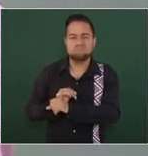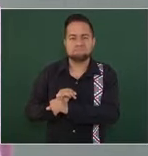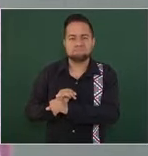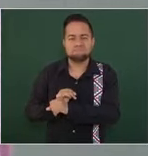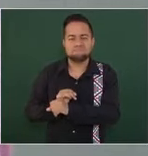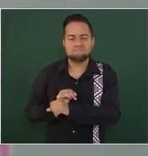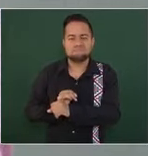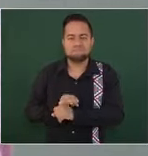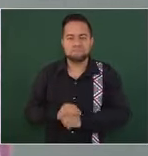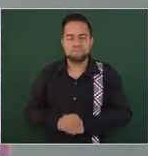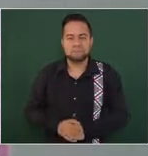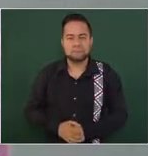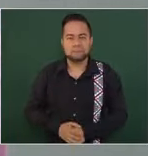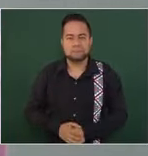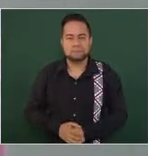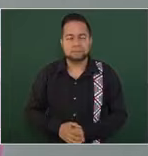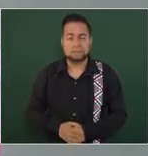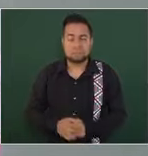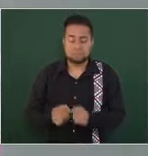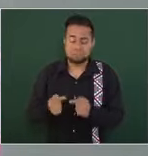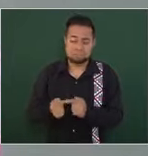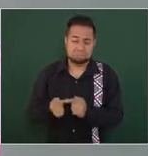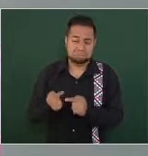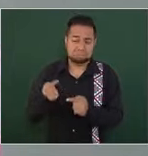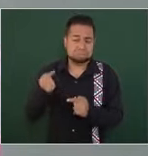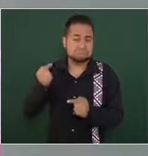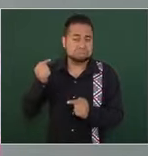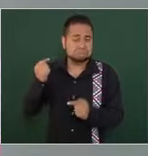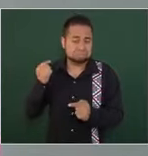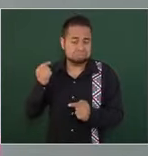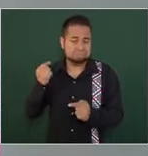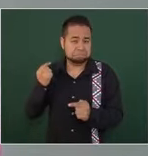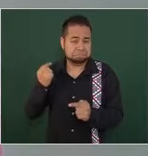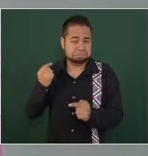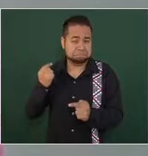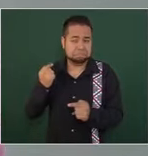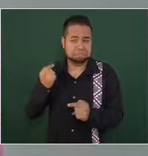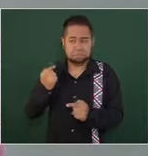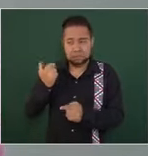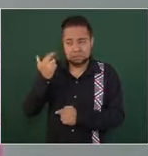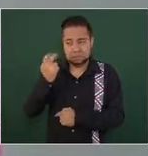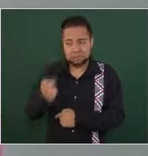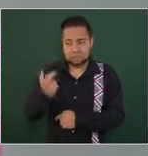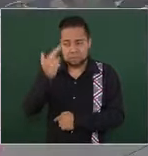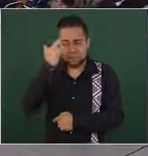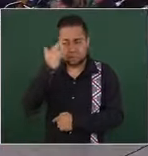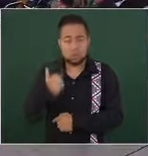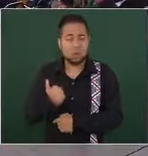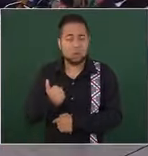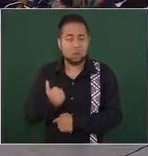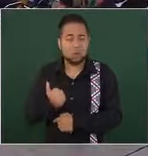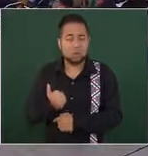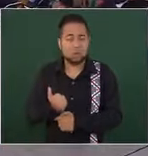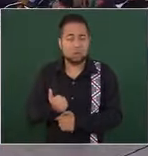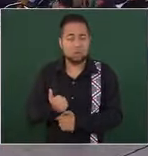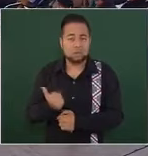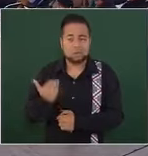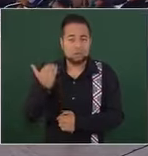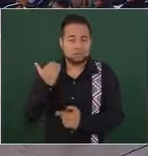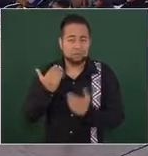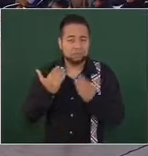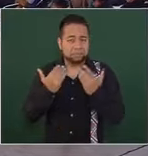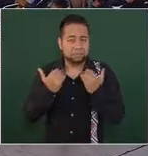desde entonces porque eso no existía